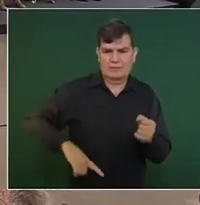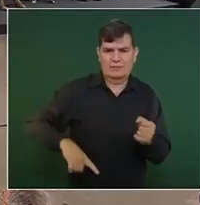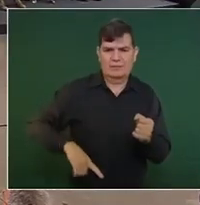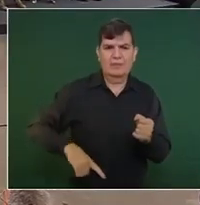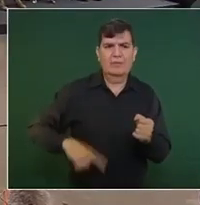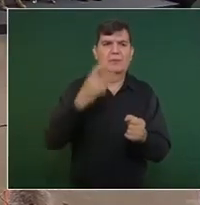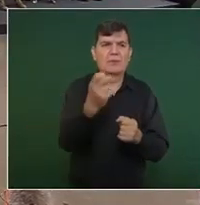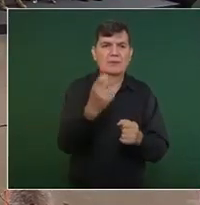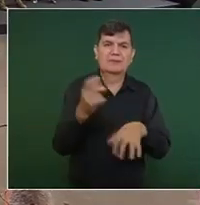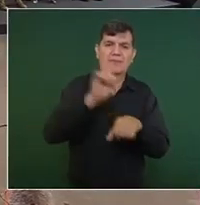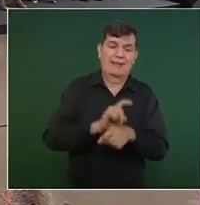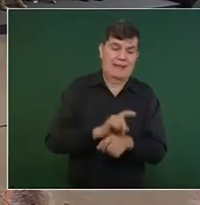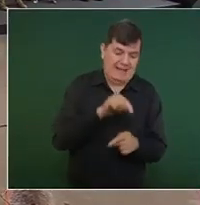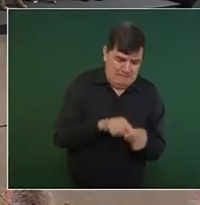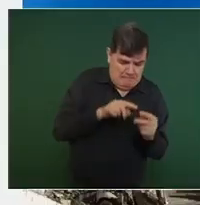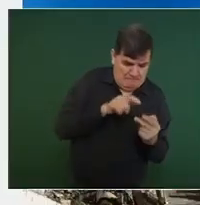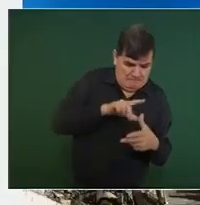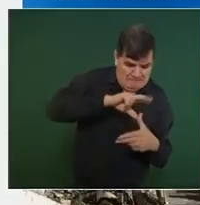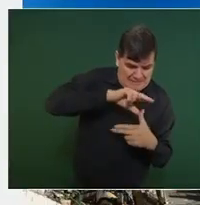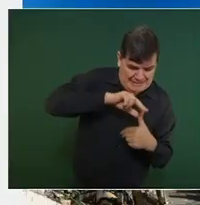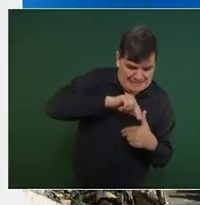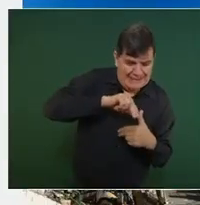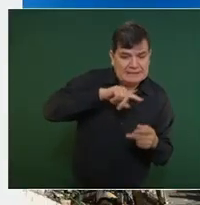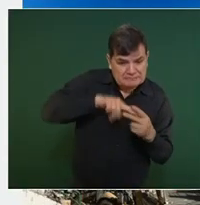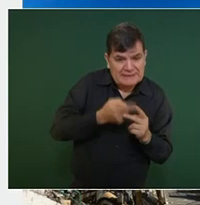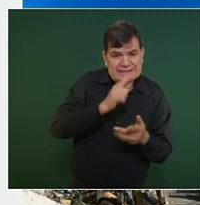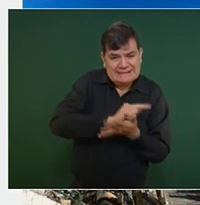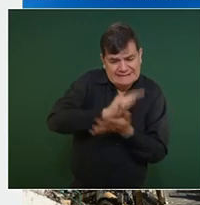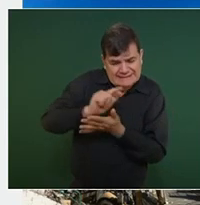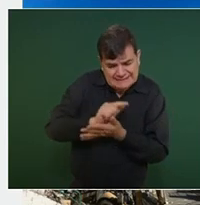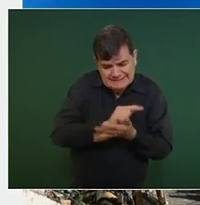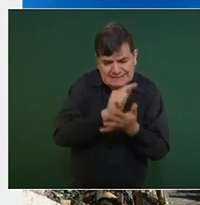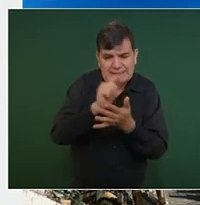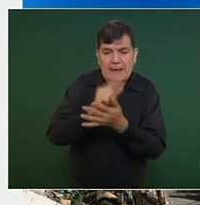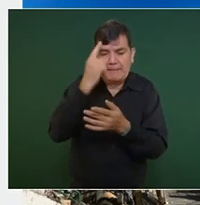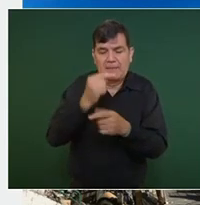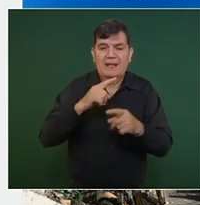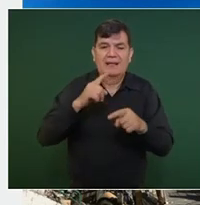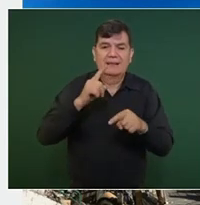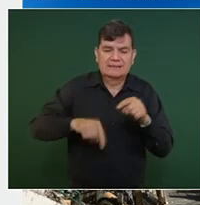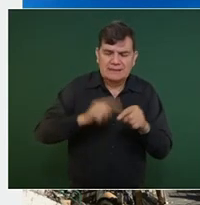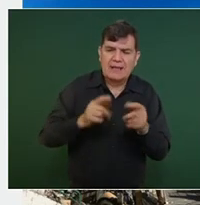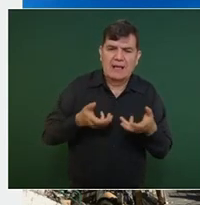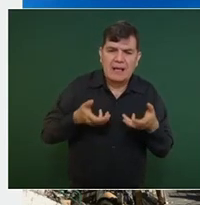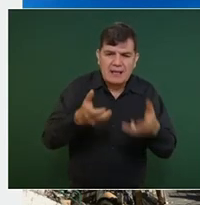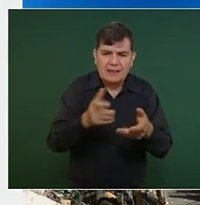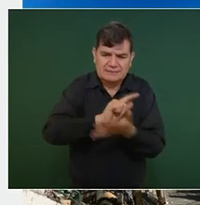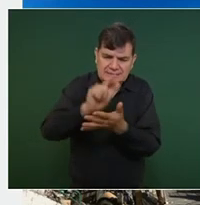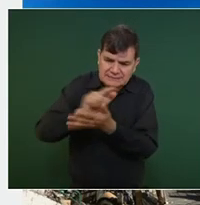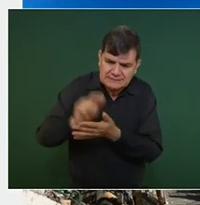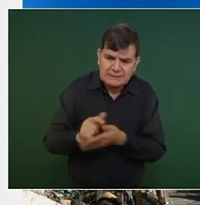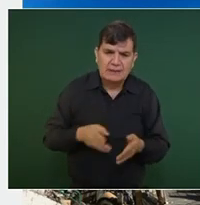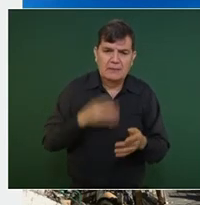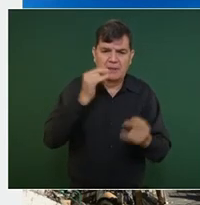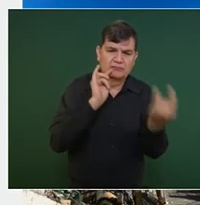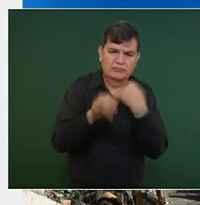Por eso, desde el día cero se desplegó este operativo muy importante para la liberación de vías principales, para